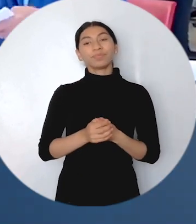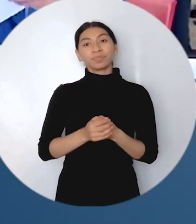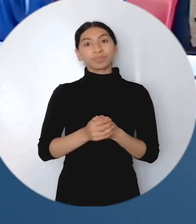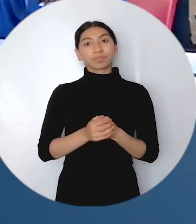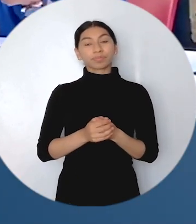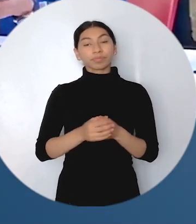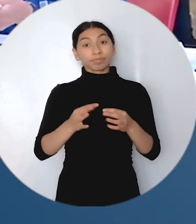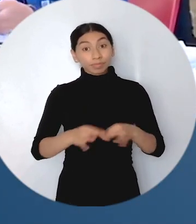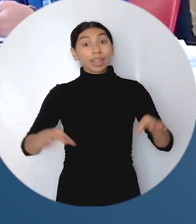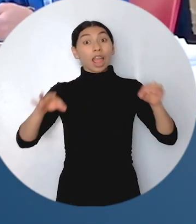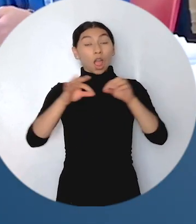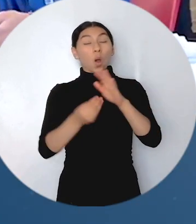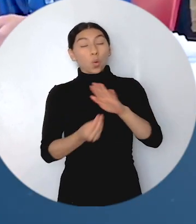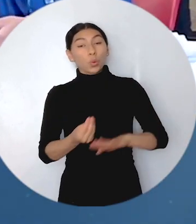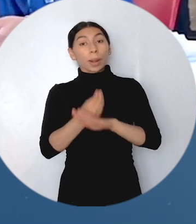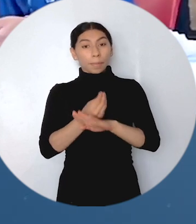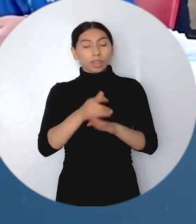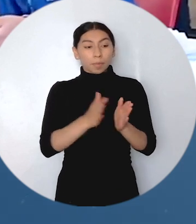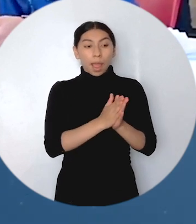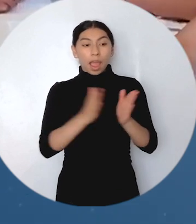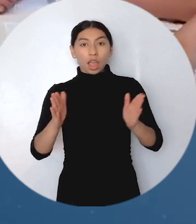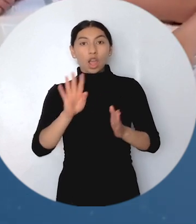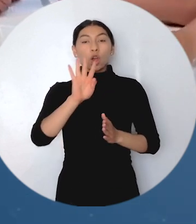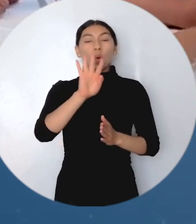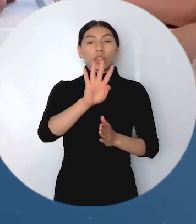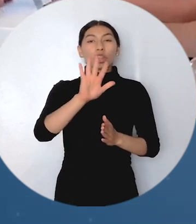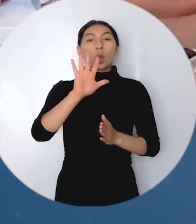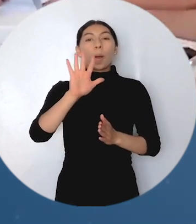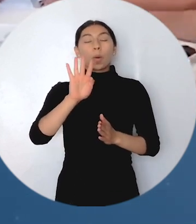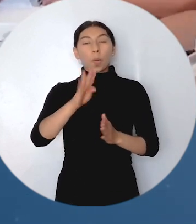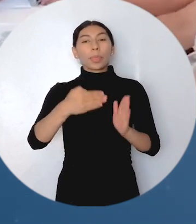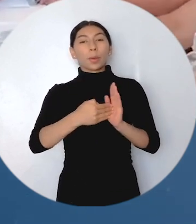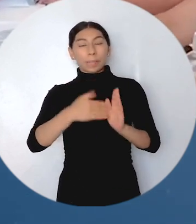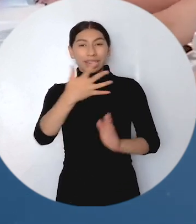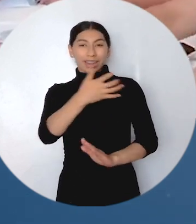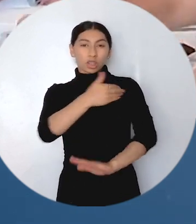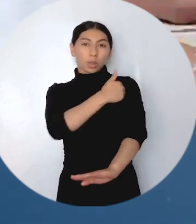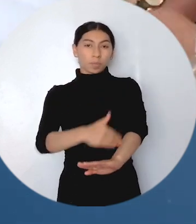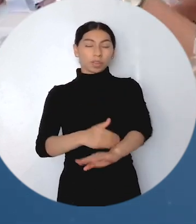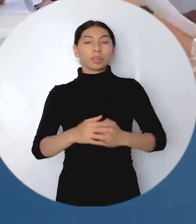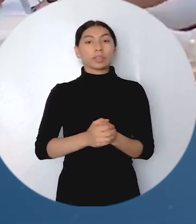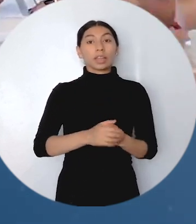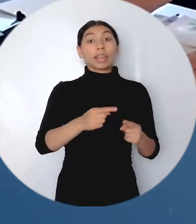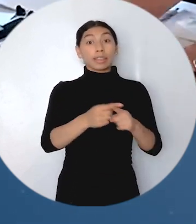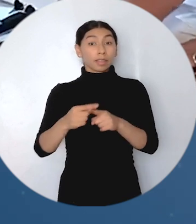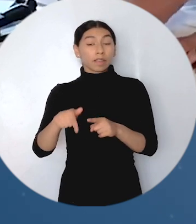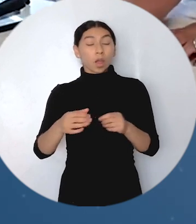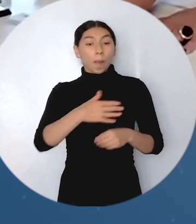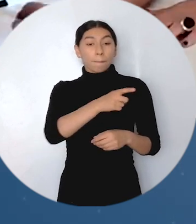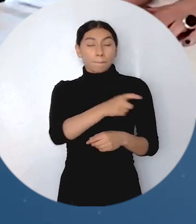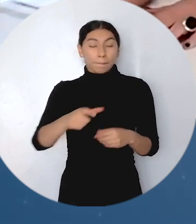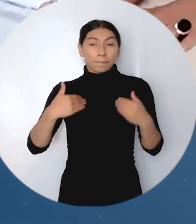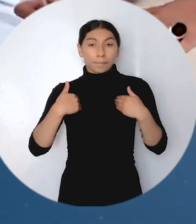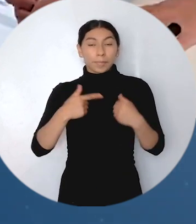La Unidad para las Víctimas Territorial Antioquia ha entregado en lo corrido de este año 4.500 millones de pesos a 542 víctimas del conflicto armado